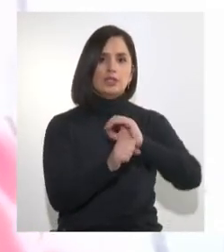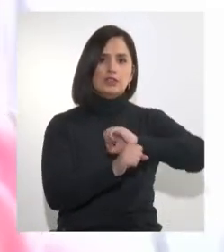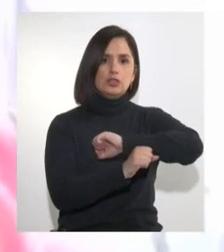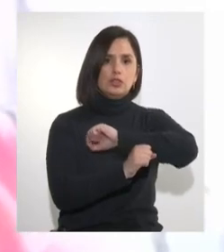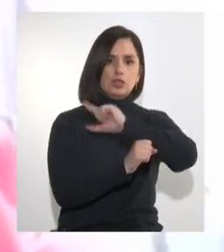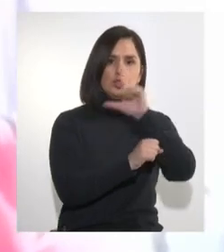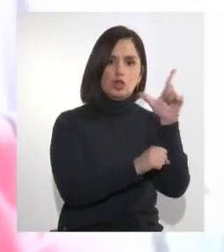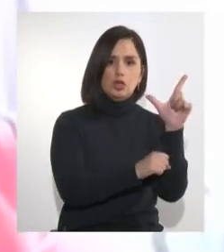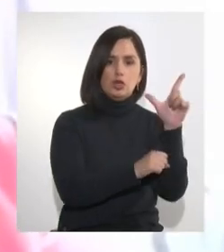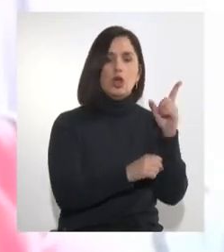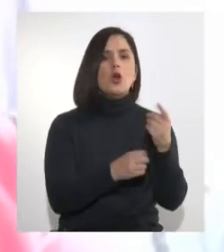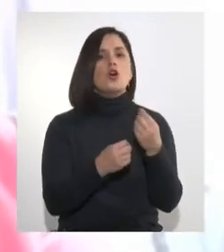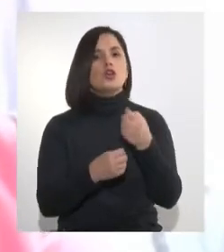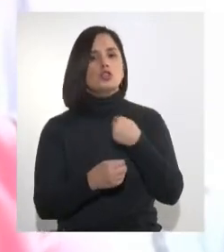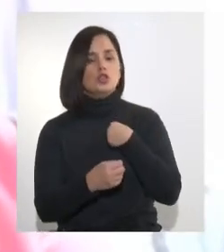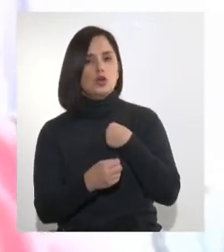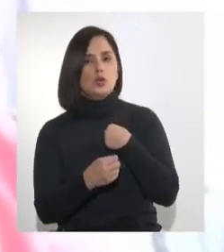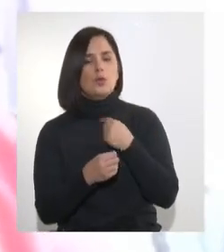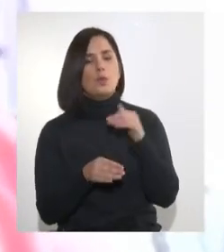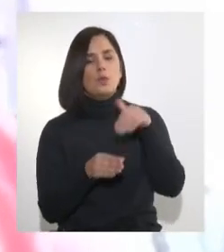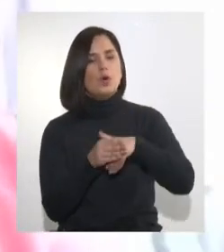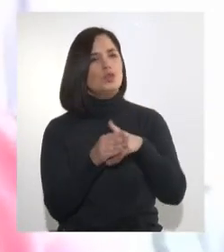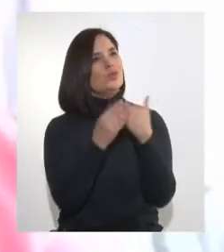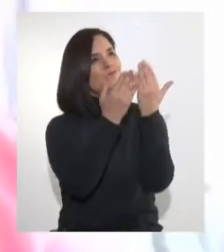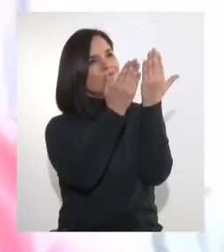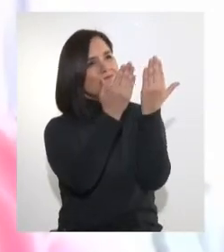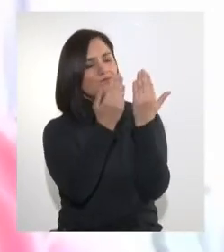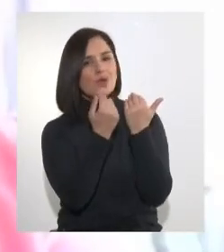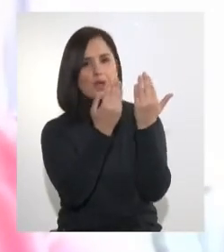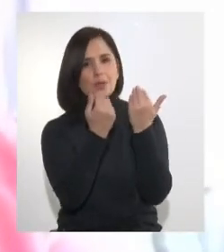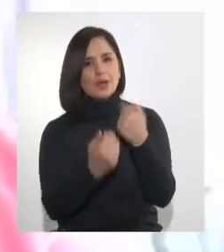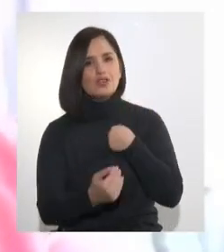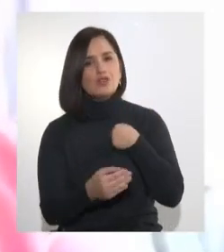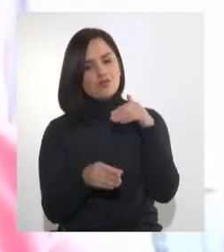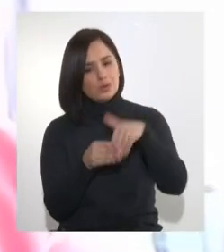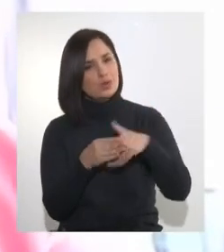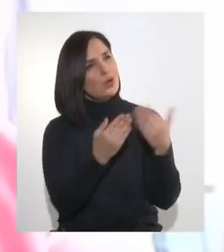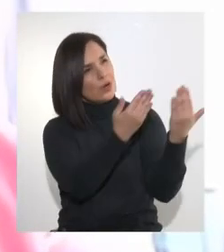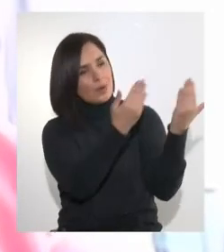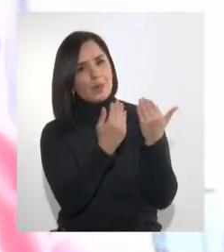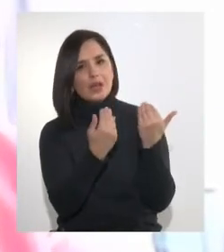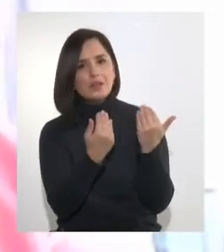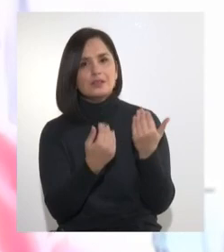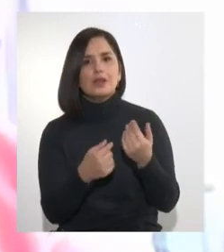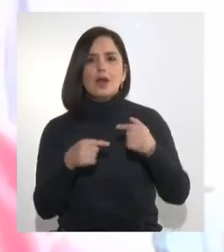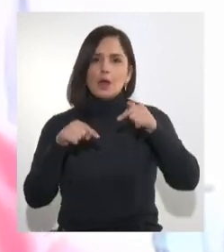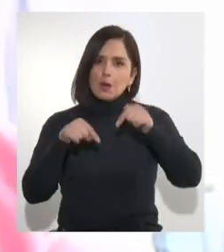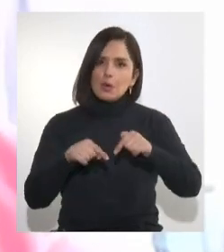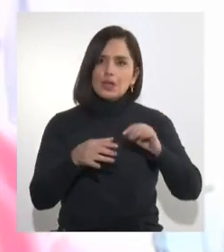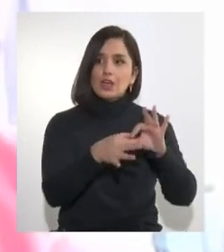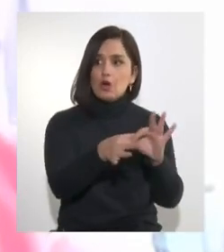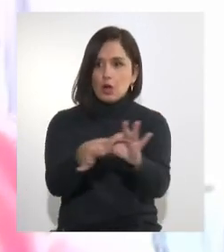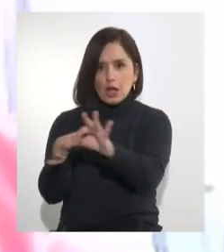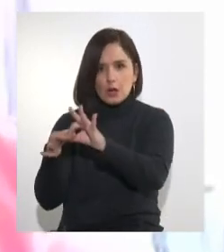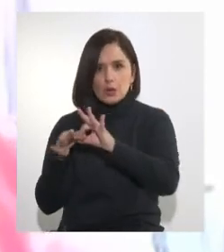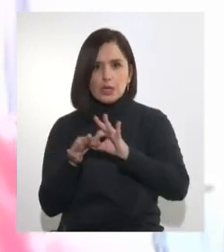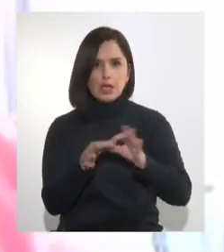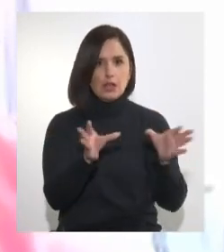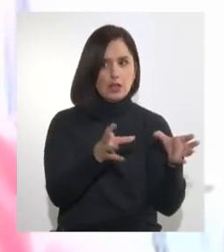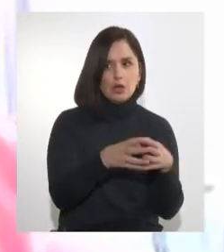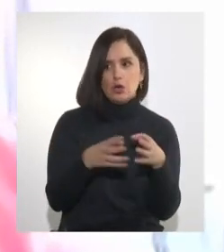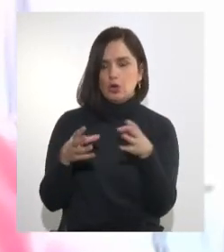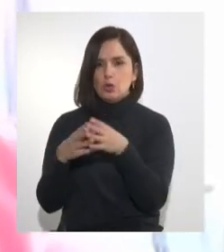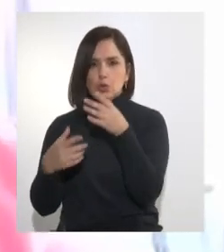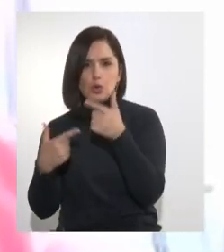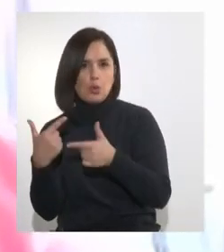Voto con esperanza. Voto con esperanza, Presidenta, porque a partir de la unidad de la centroizquierda, sin